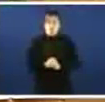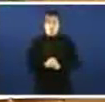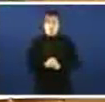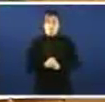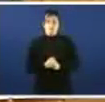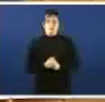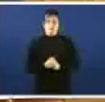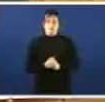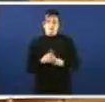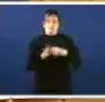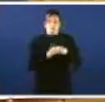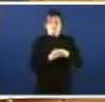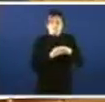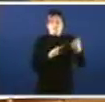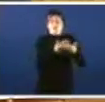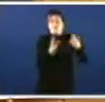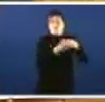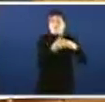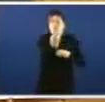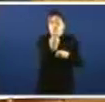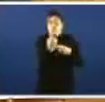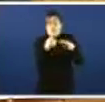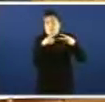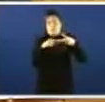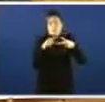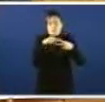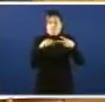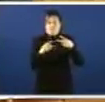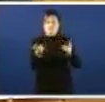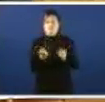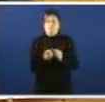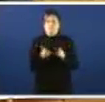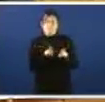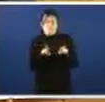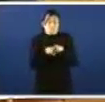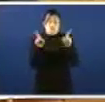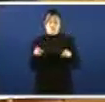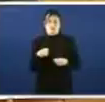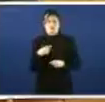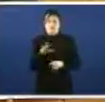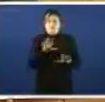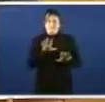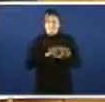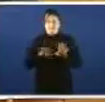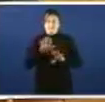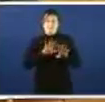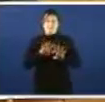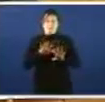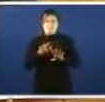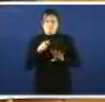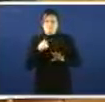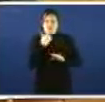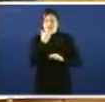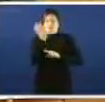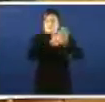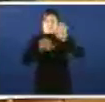O veo unha, bueno, unha con dous parágrafos, dá igual. Estou un pouco atordoado porque